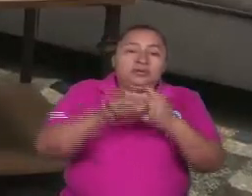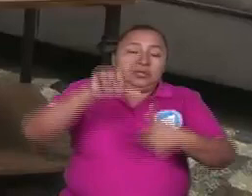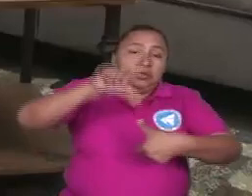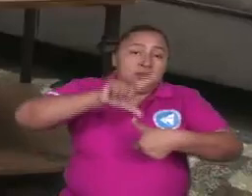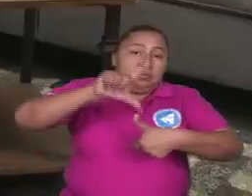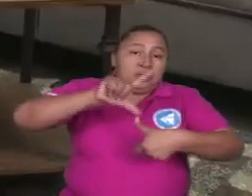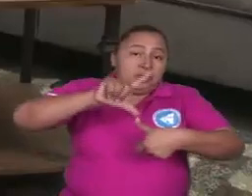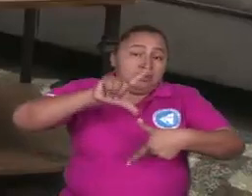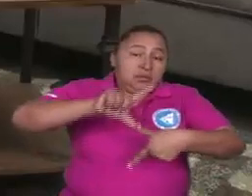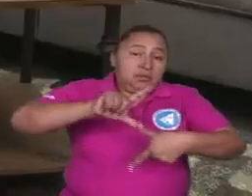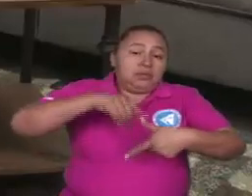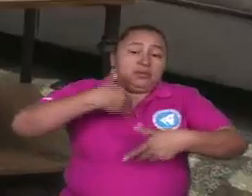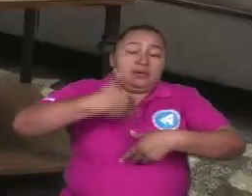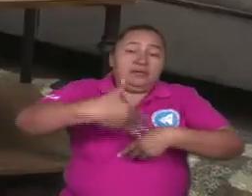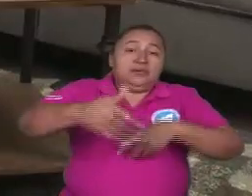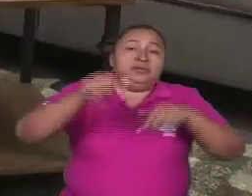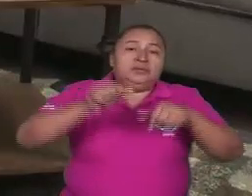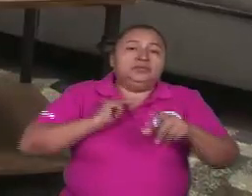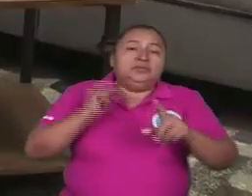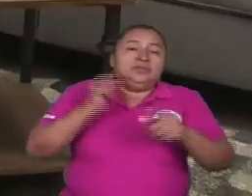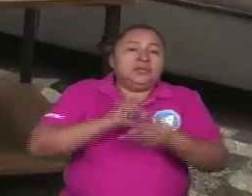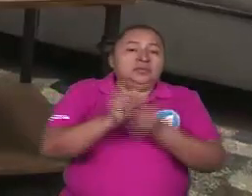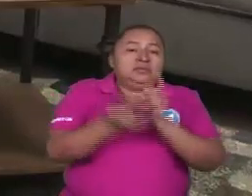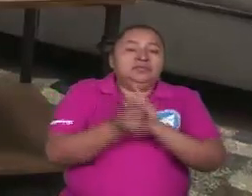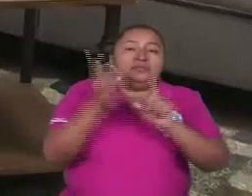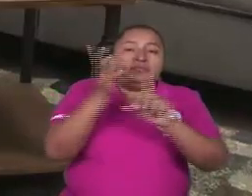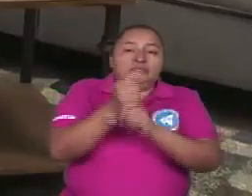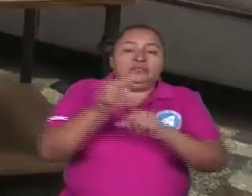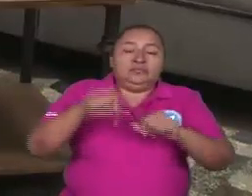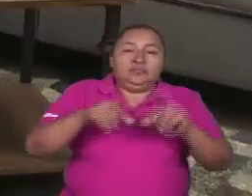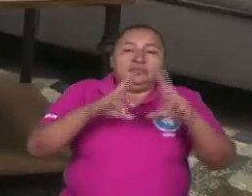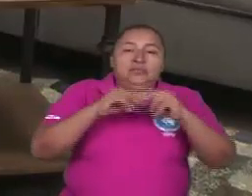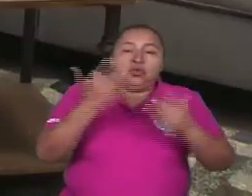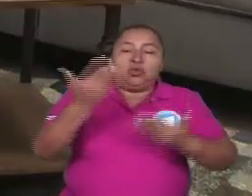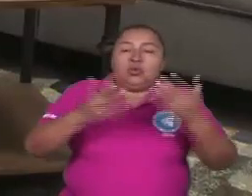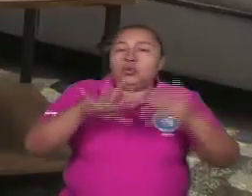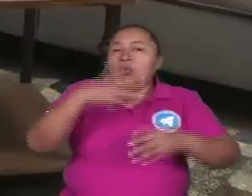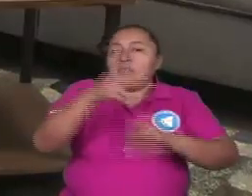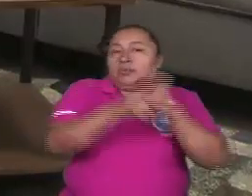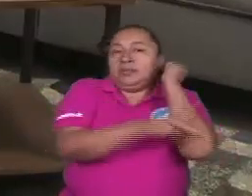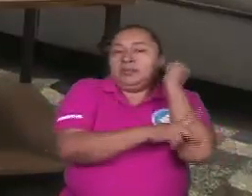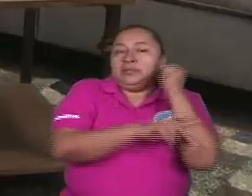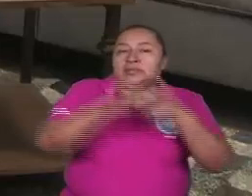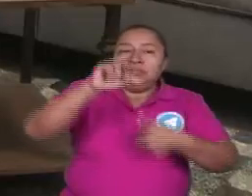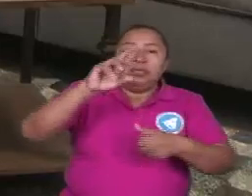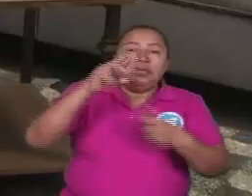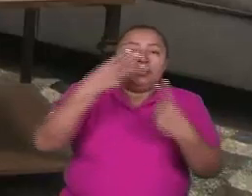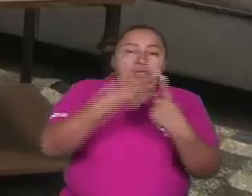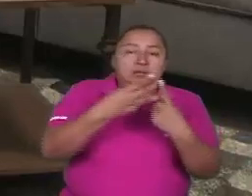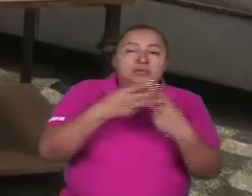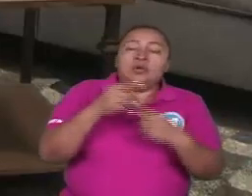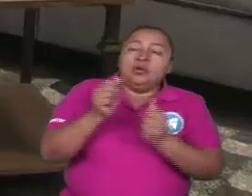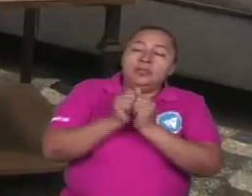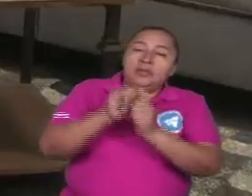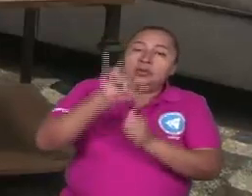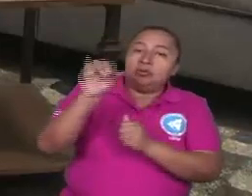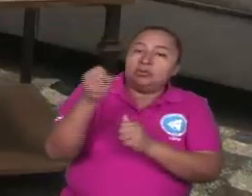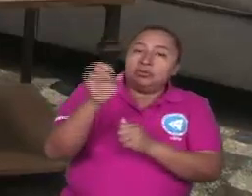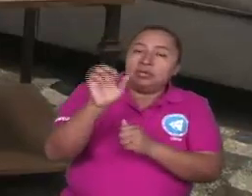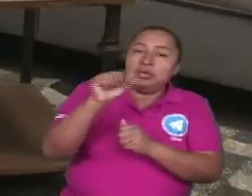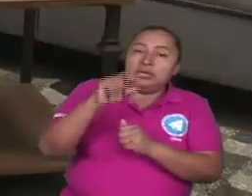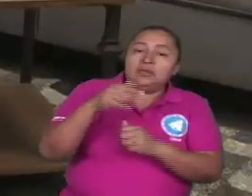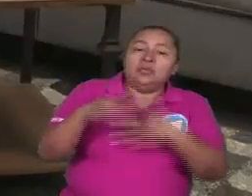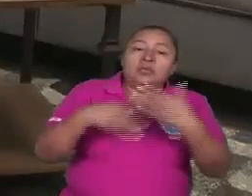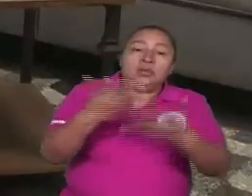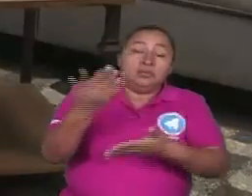y de los avances revolucionarios obtenidos en comparación de nuestro país con los demás países de la región compañero José Ángel al